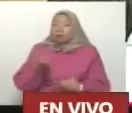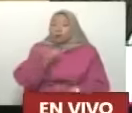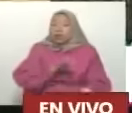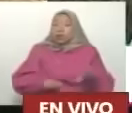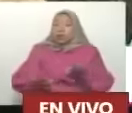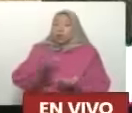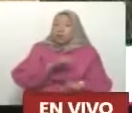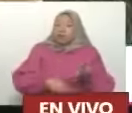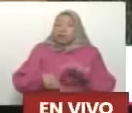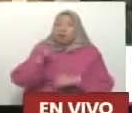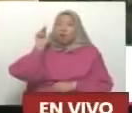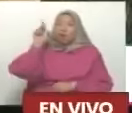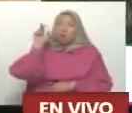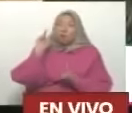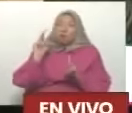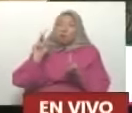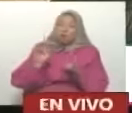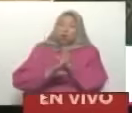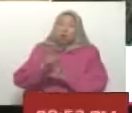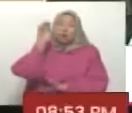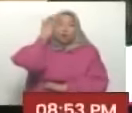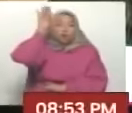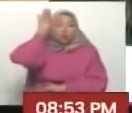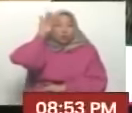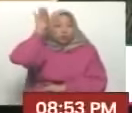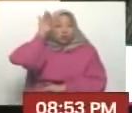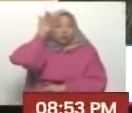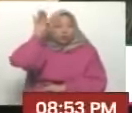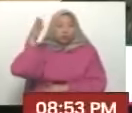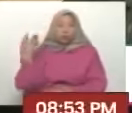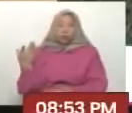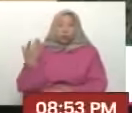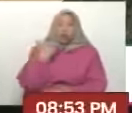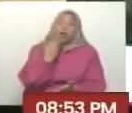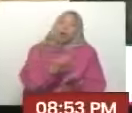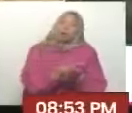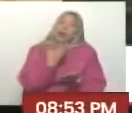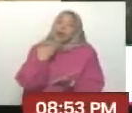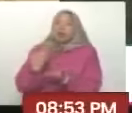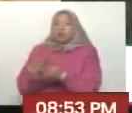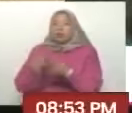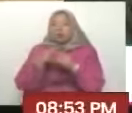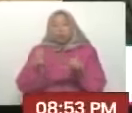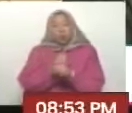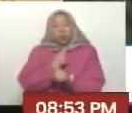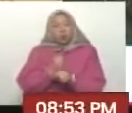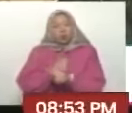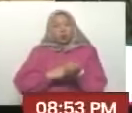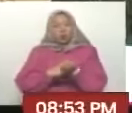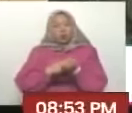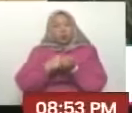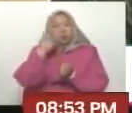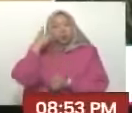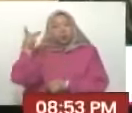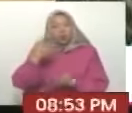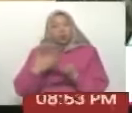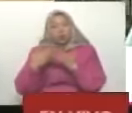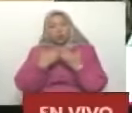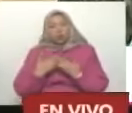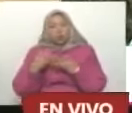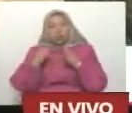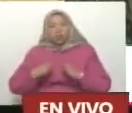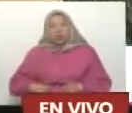educación es el camino hacia el futuro. Y de verdad que le doy muchas gracias por todo esto y mi sueño es estudiar